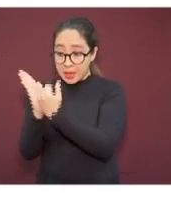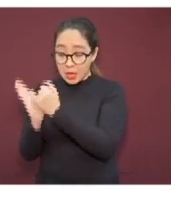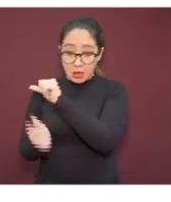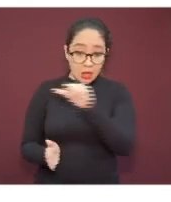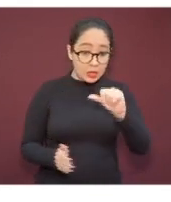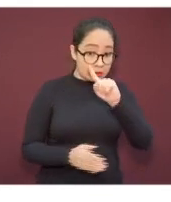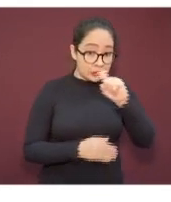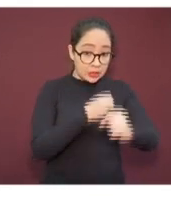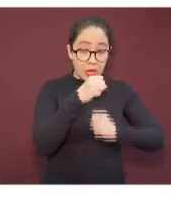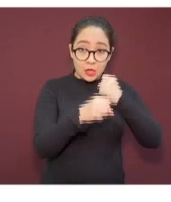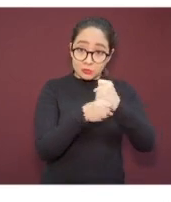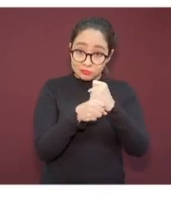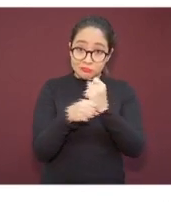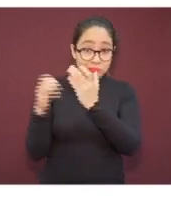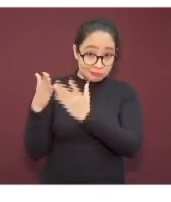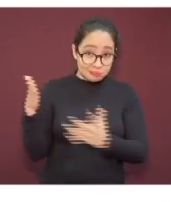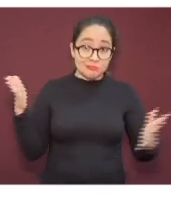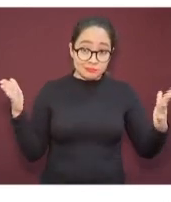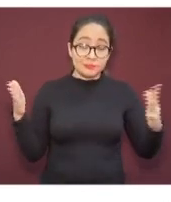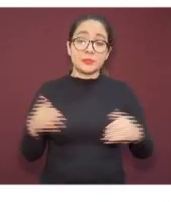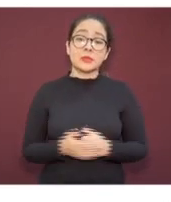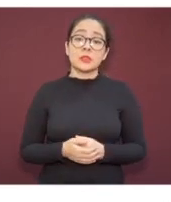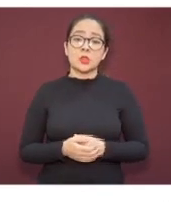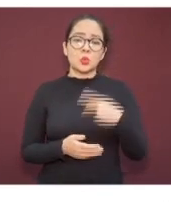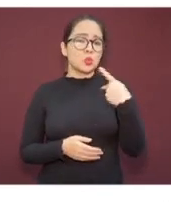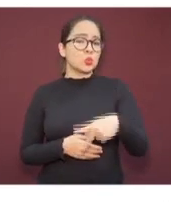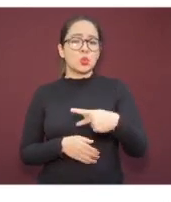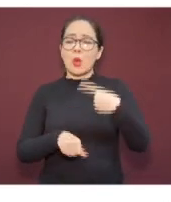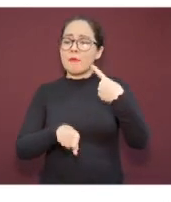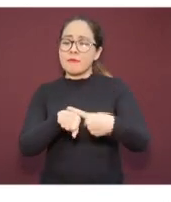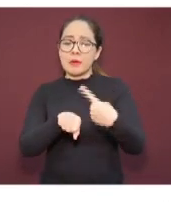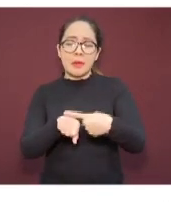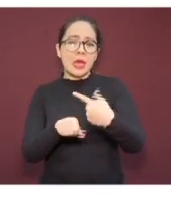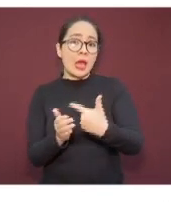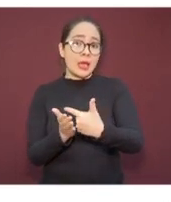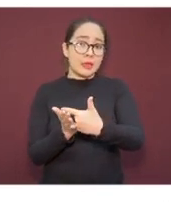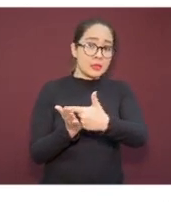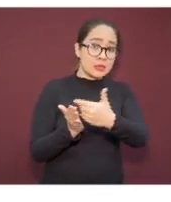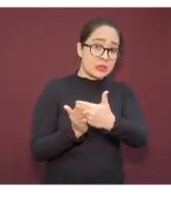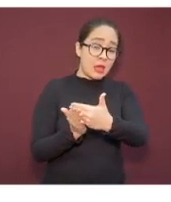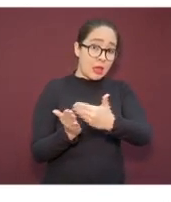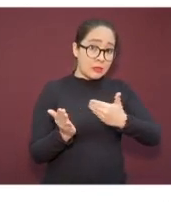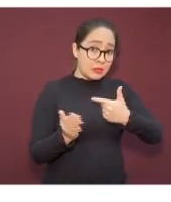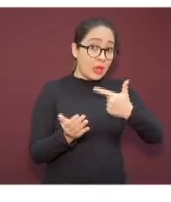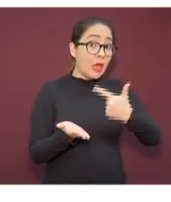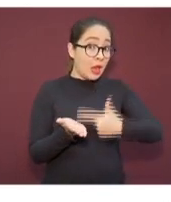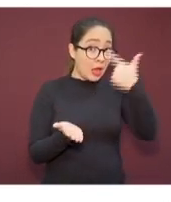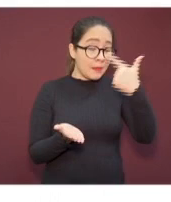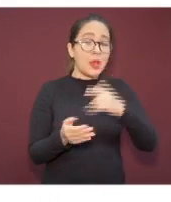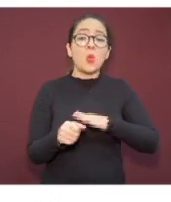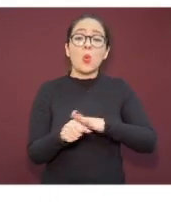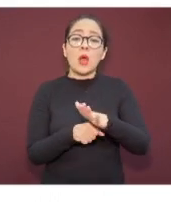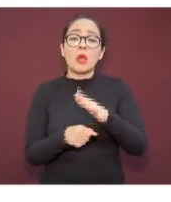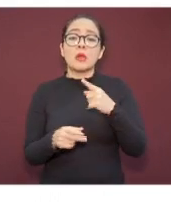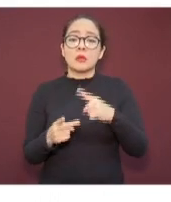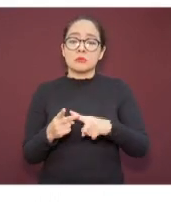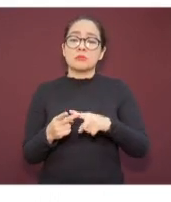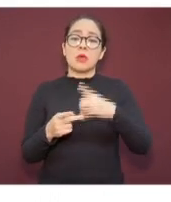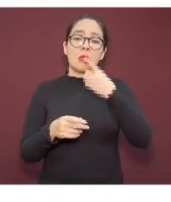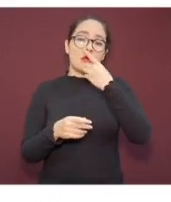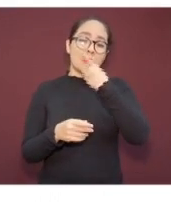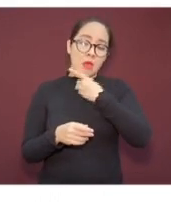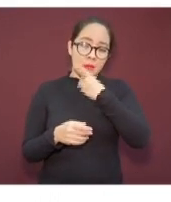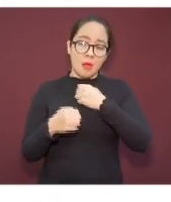Dentro de las enfermedades crónicas que presentaba la mayoría de estos pacientes, está hipertensión, diabetes,